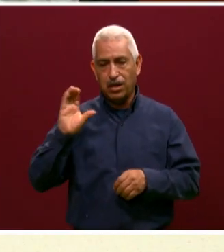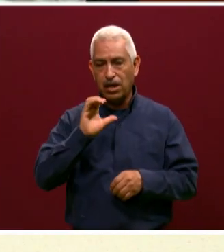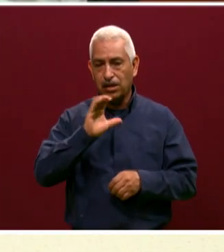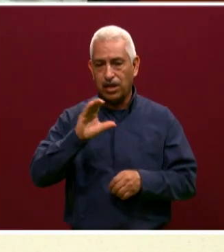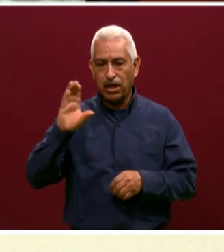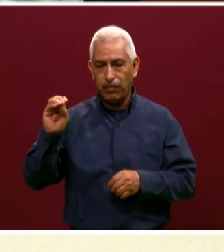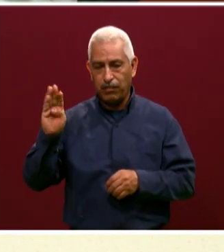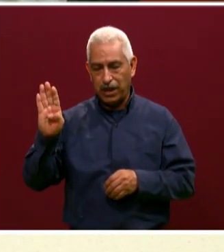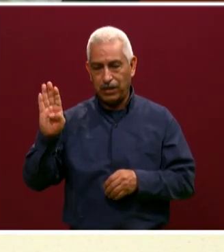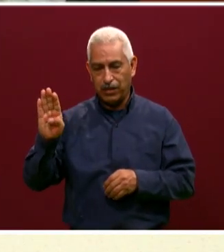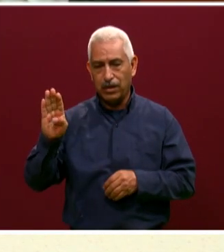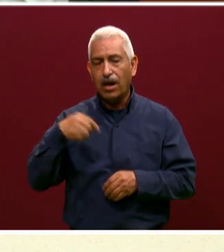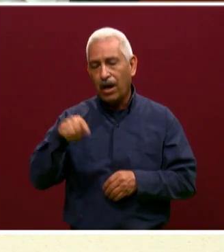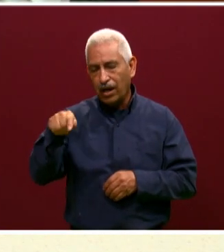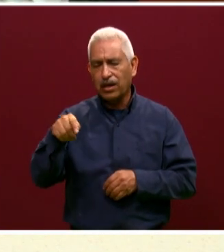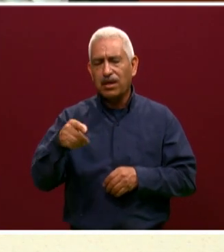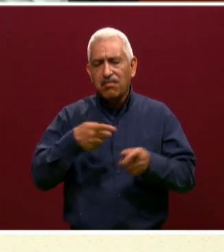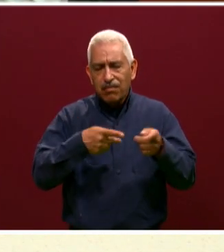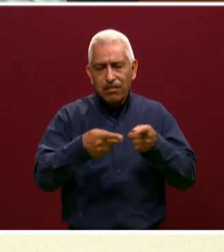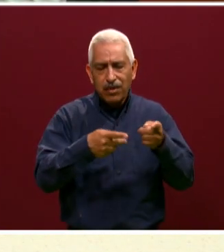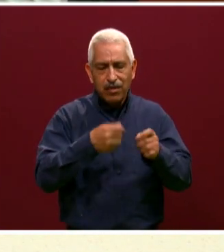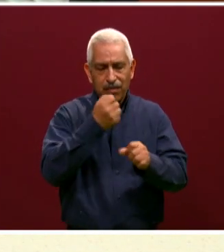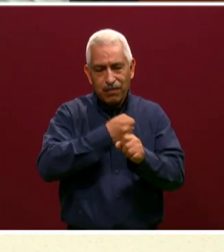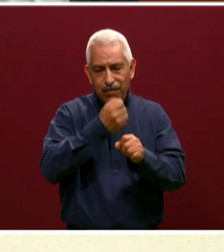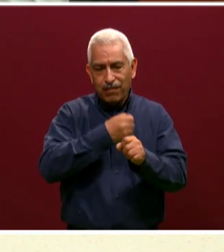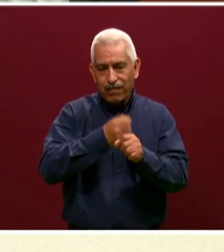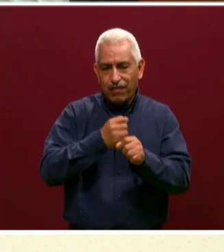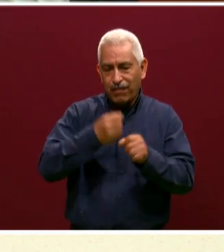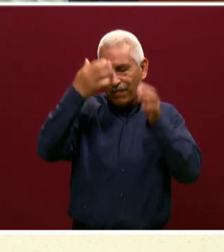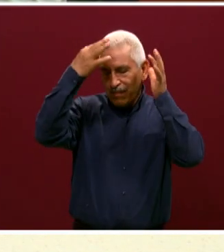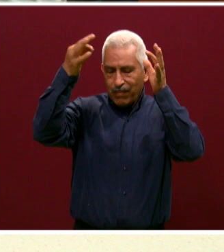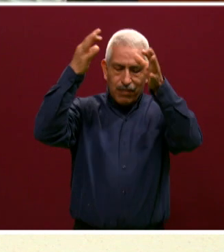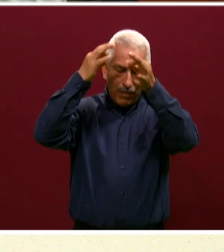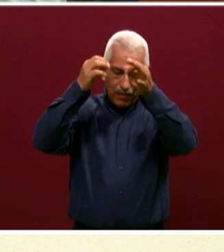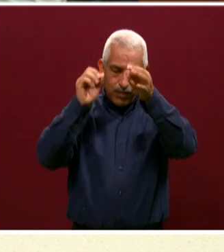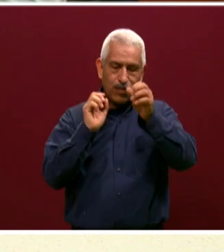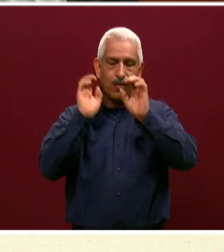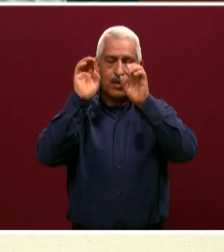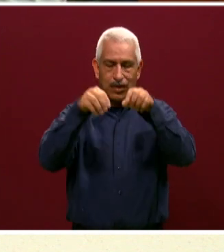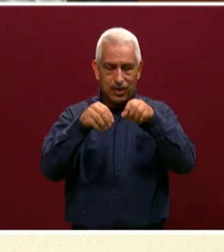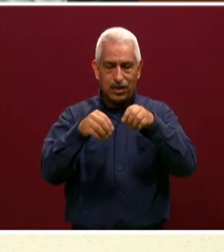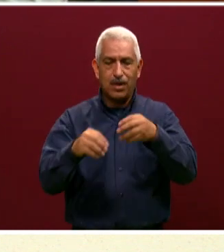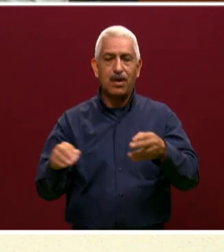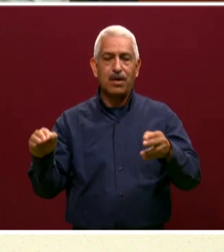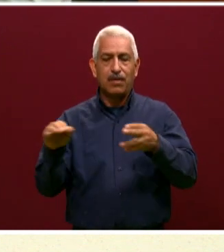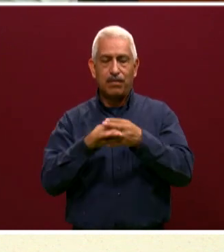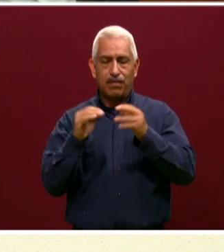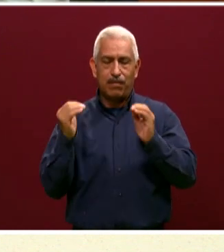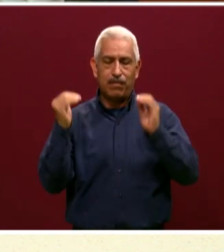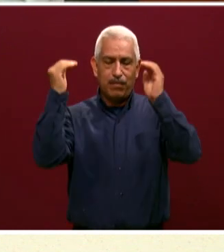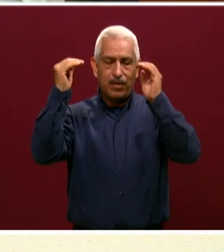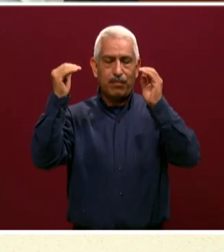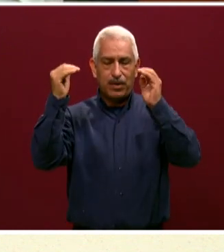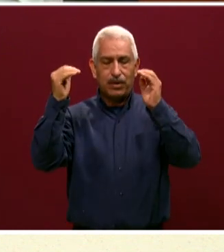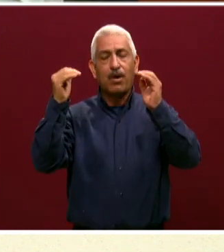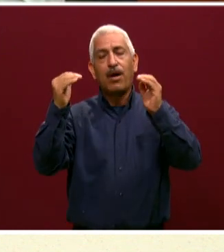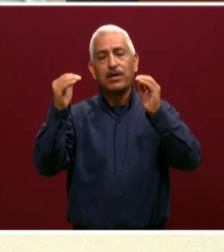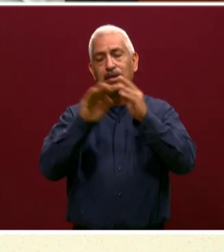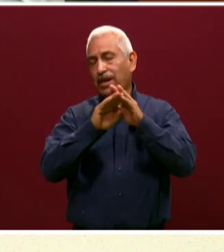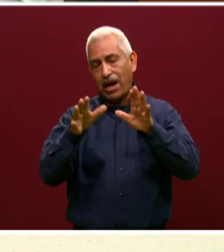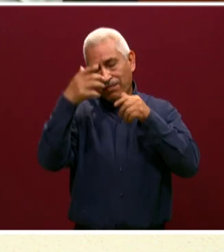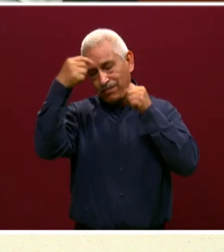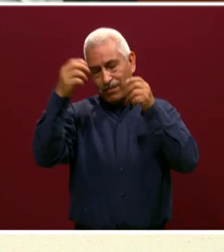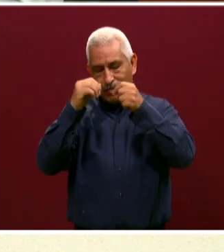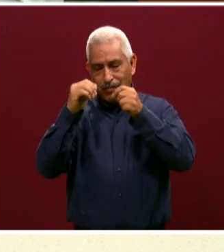salen perfectamente preparados para el trabajo y también para ingresar a la universidad. Y también un aspecto importante, maestro, es lo de las